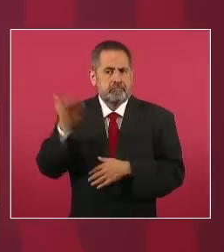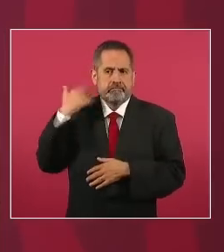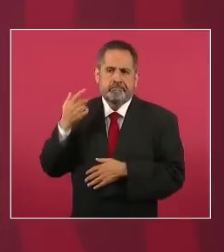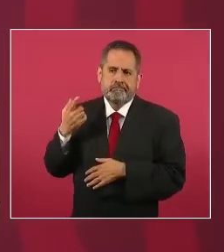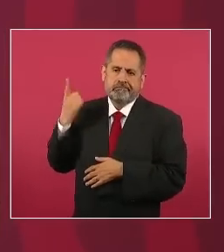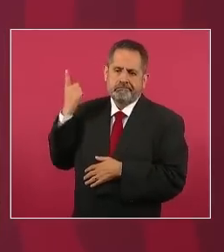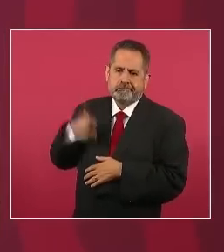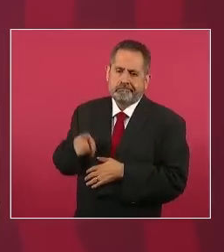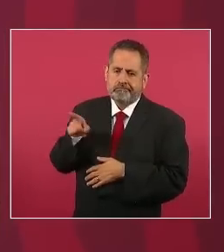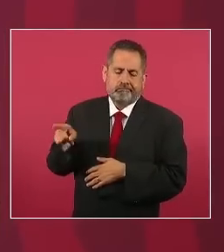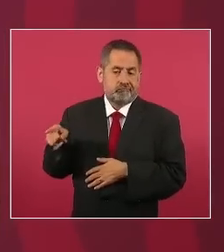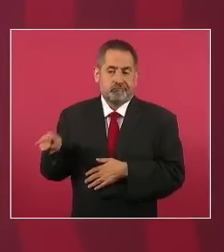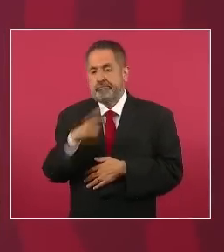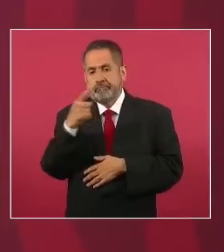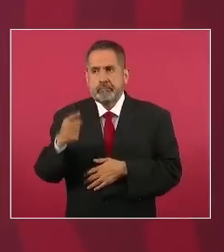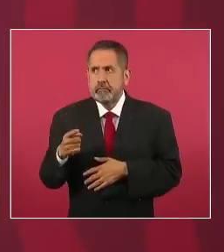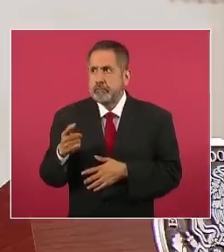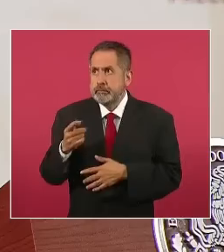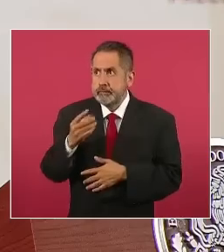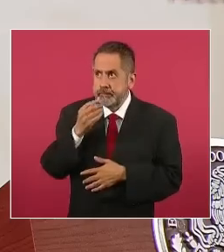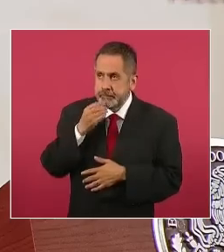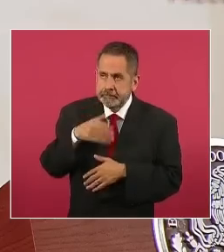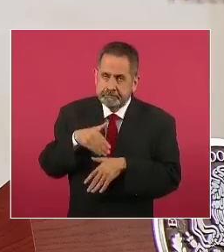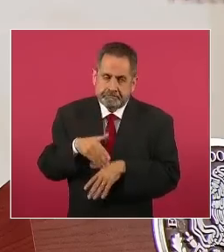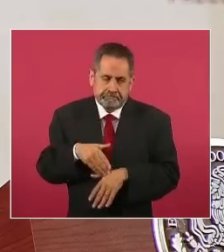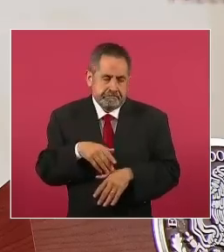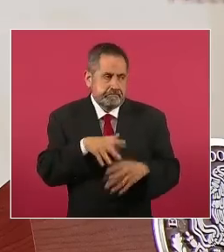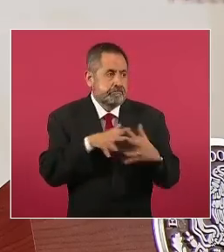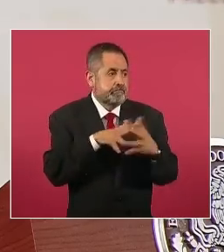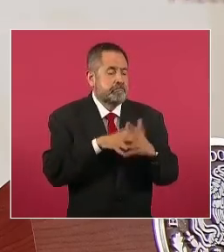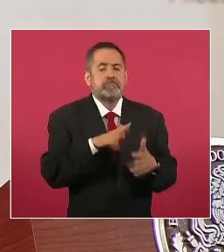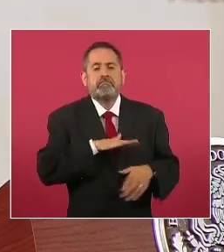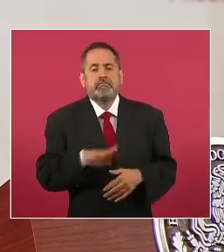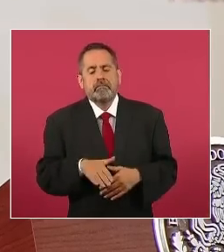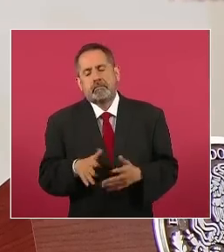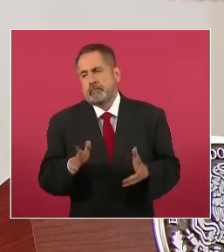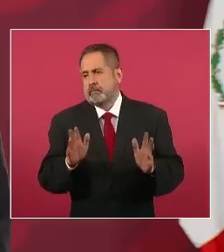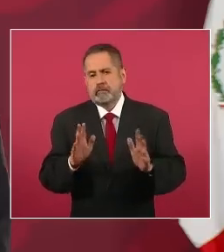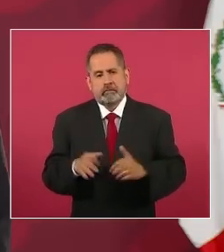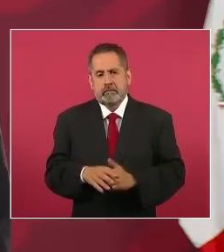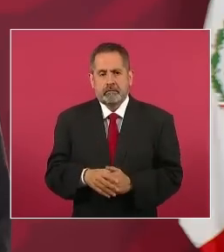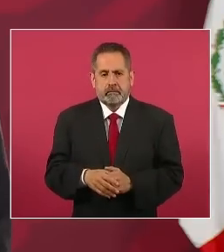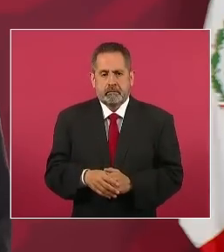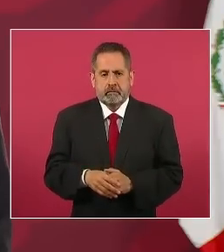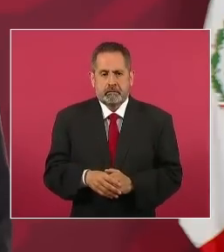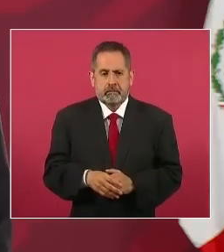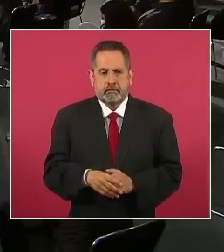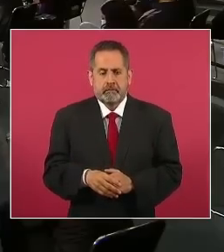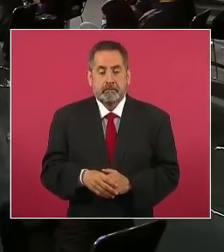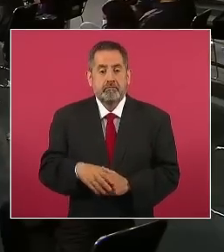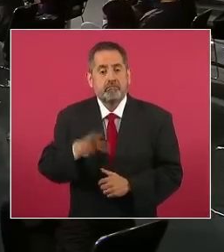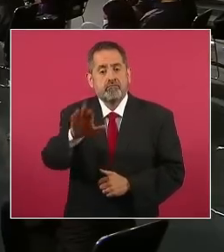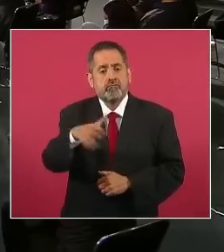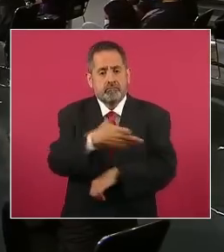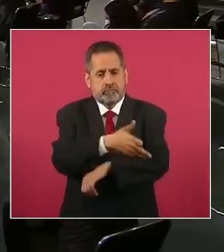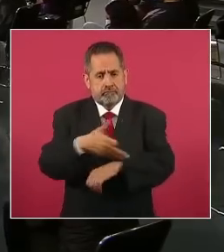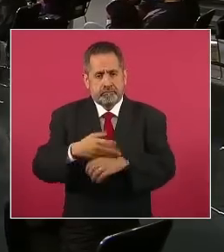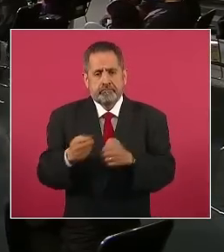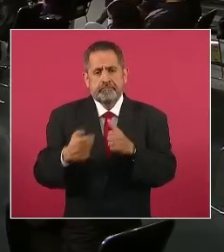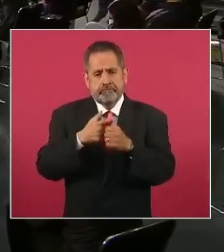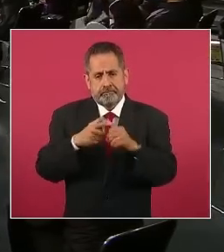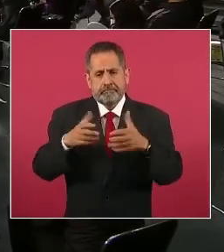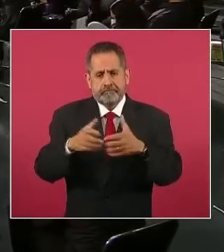dice a ver pero cómo es posible que se hayan quemado los frijoles quién es el culpable ahí